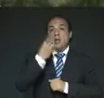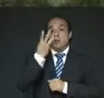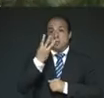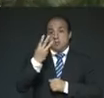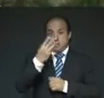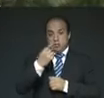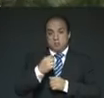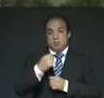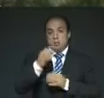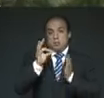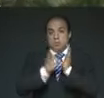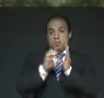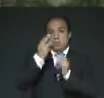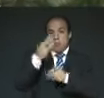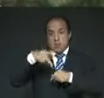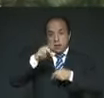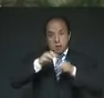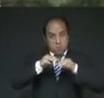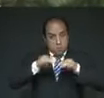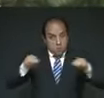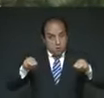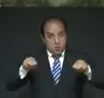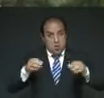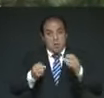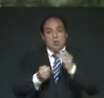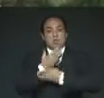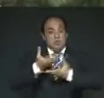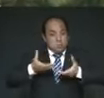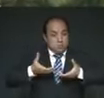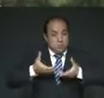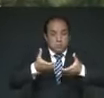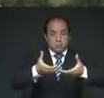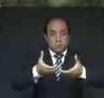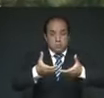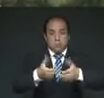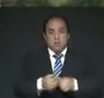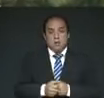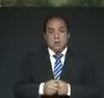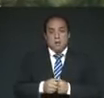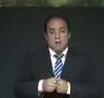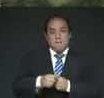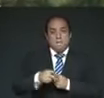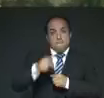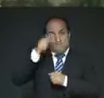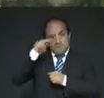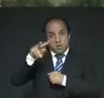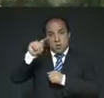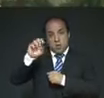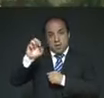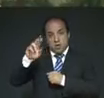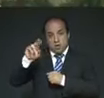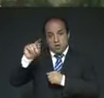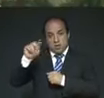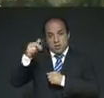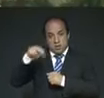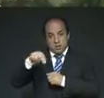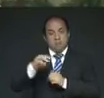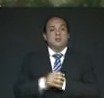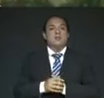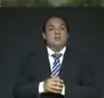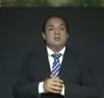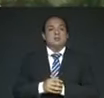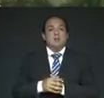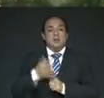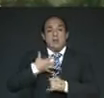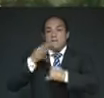.3 kilómetros de Nueva Avenida, México-Tenochtitlán, que irán en su